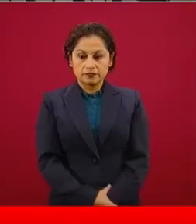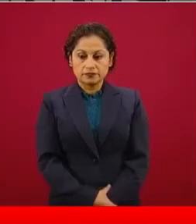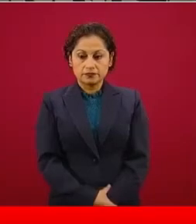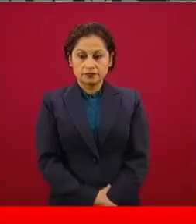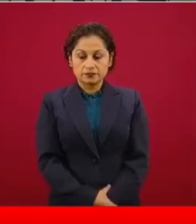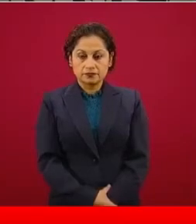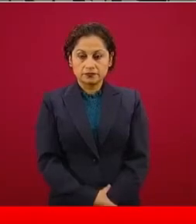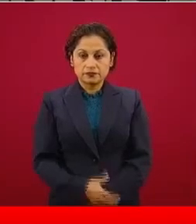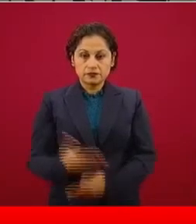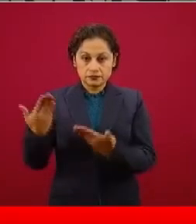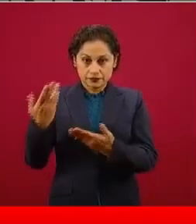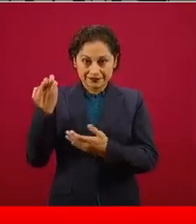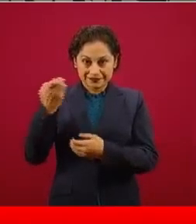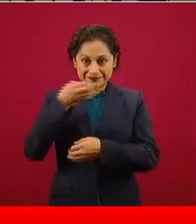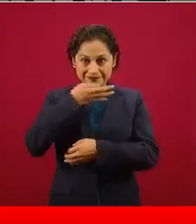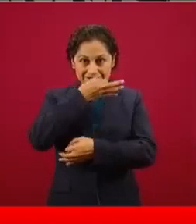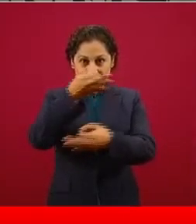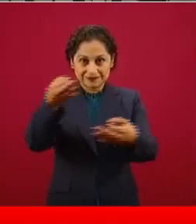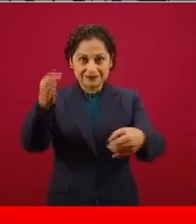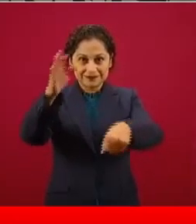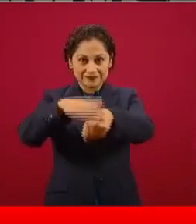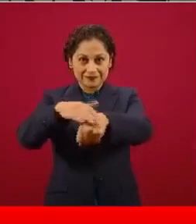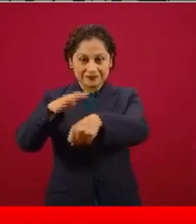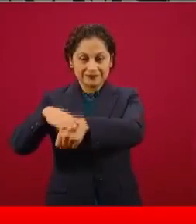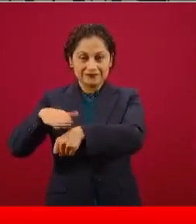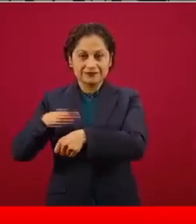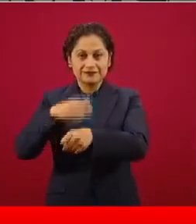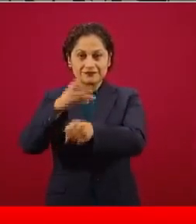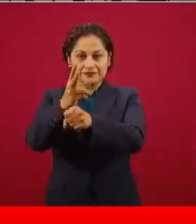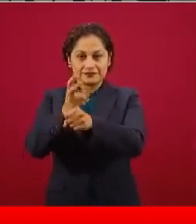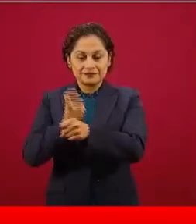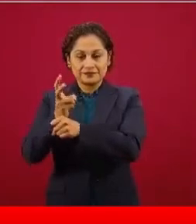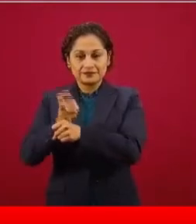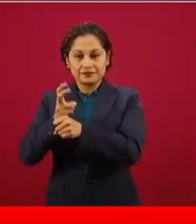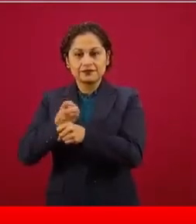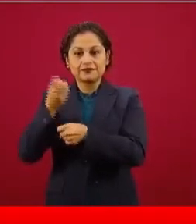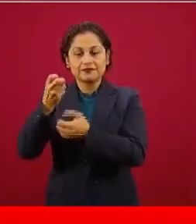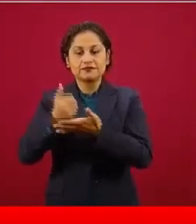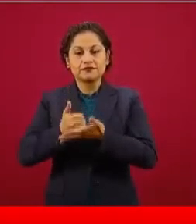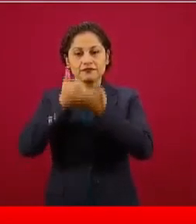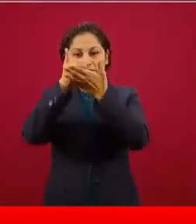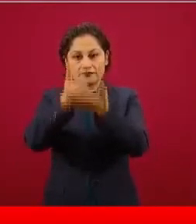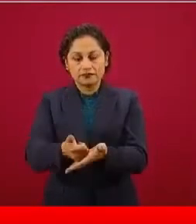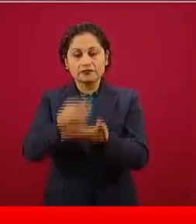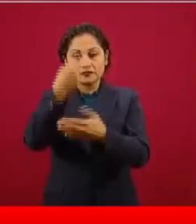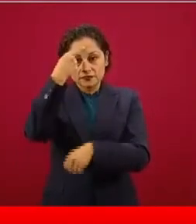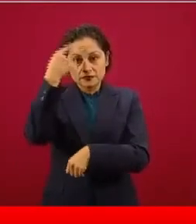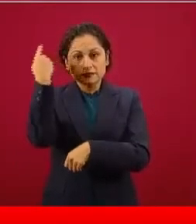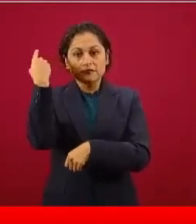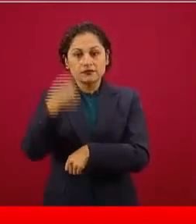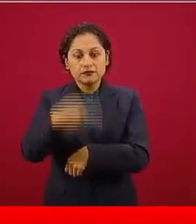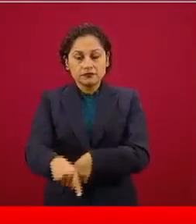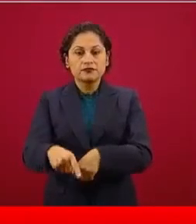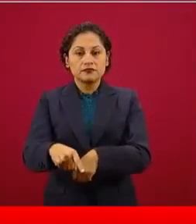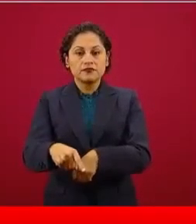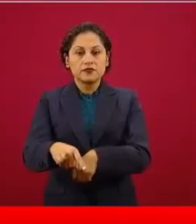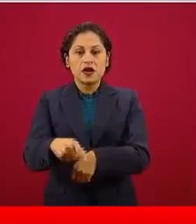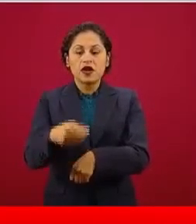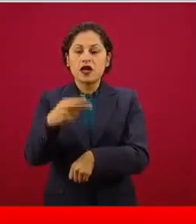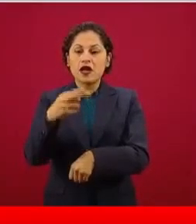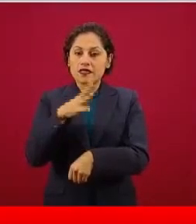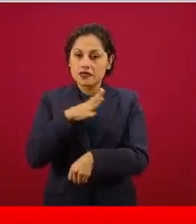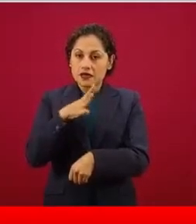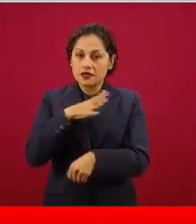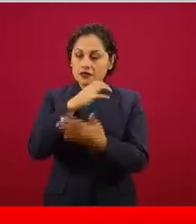Esta convocatoria también nos ayudará a saldar la deuda histórica que tenía nuestro país en materia de recursos humanos.